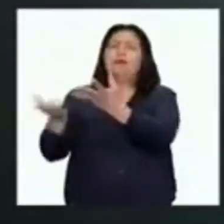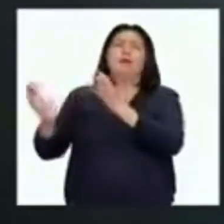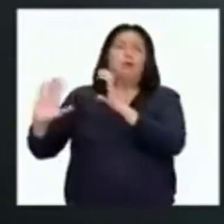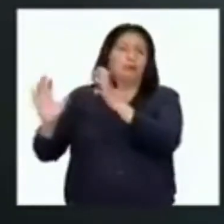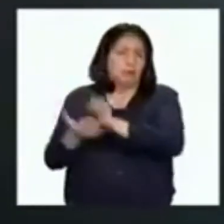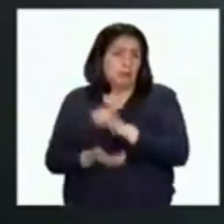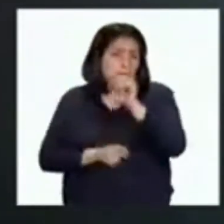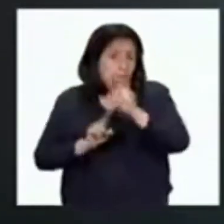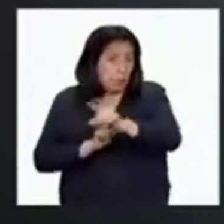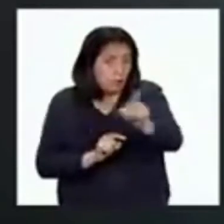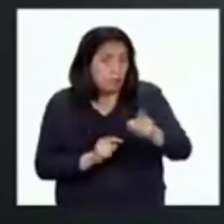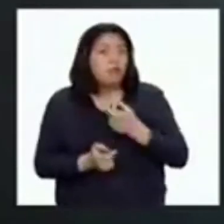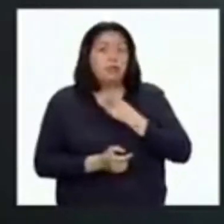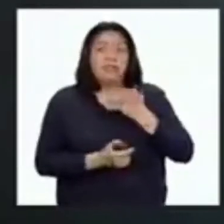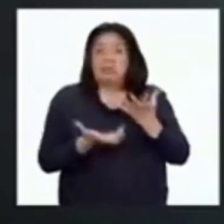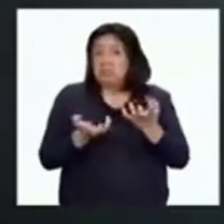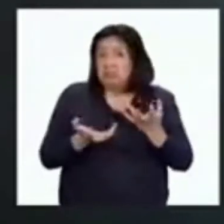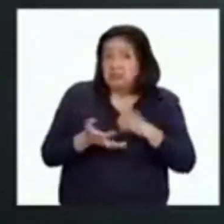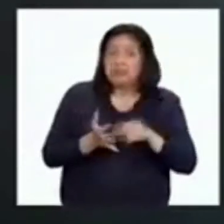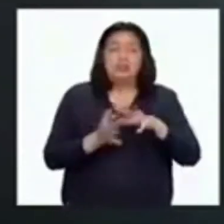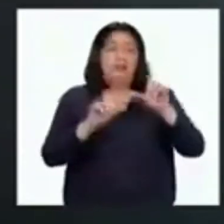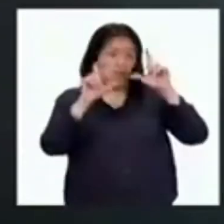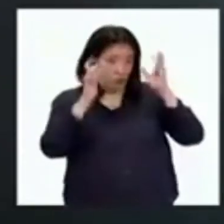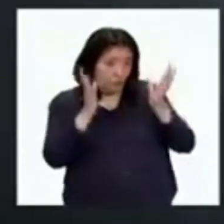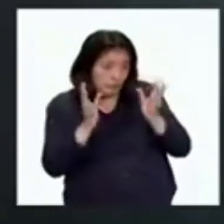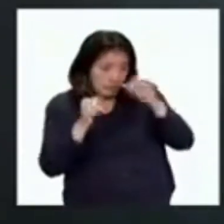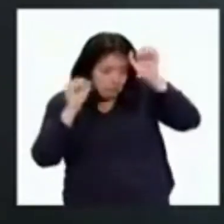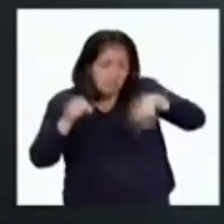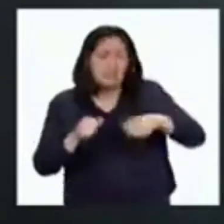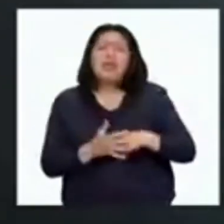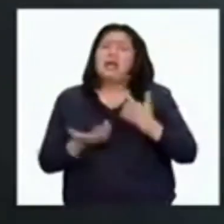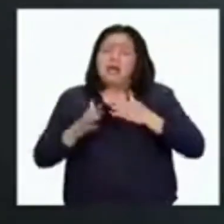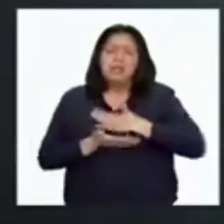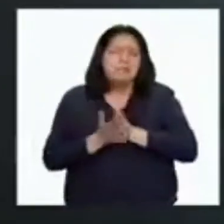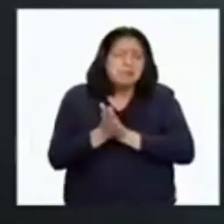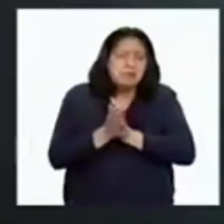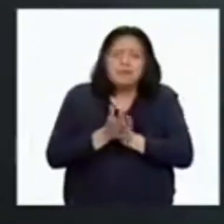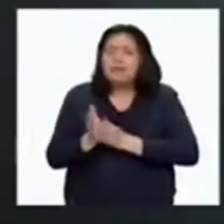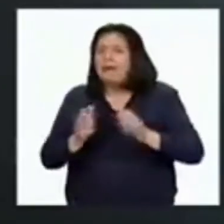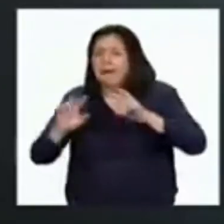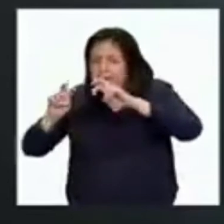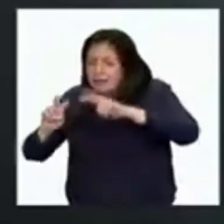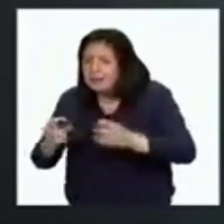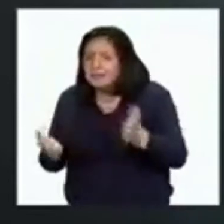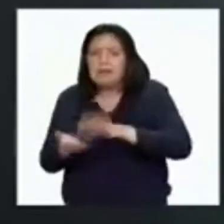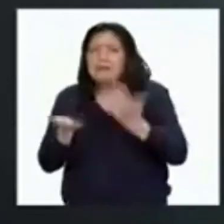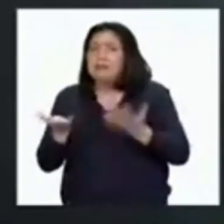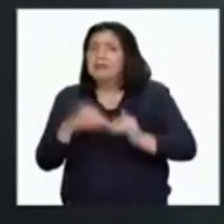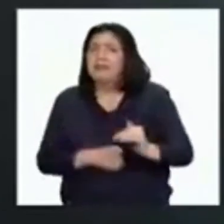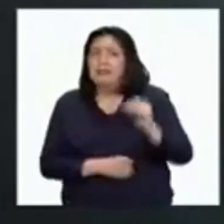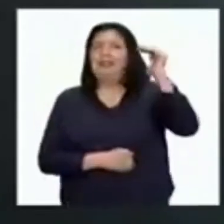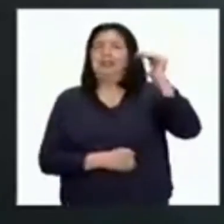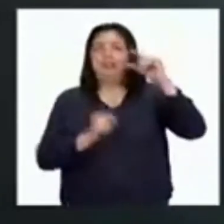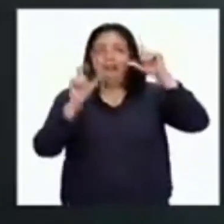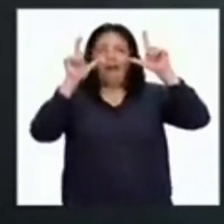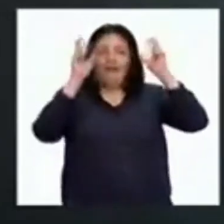si por ahí a algunos de ustedes les interesa la fotografía, anímense, averigüen más de ella. ¿Quién sabe de grande pueden ser fotógrafos geniales? En